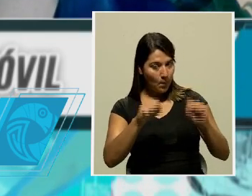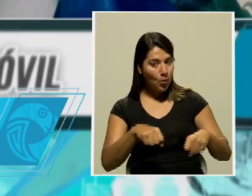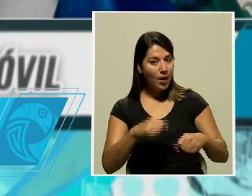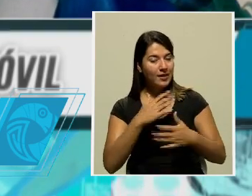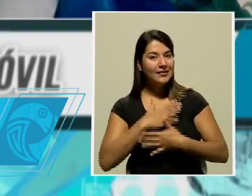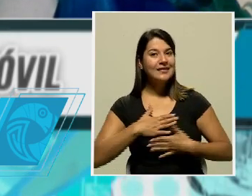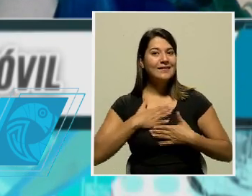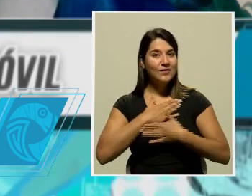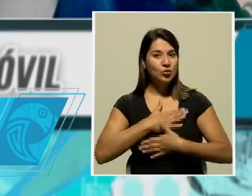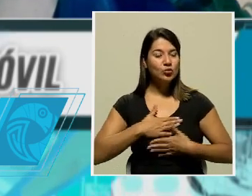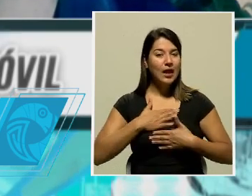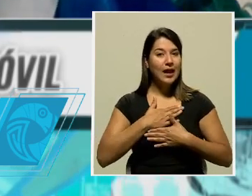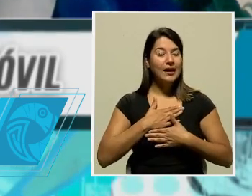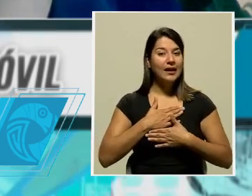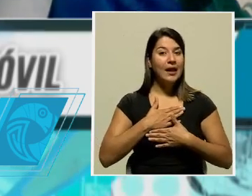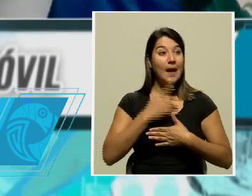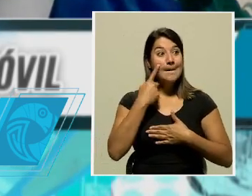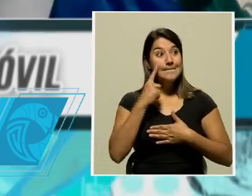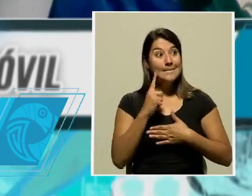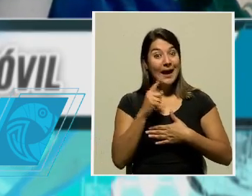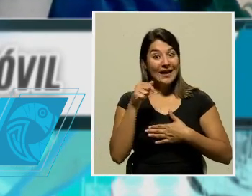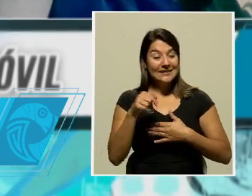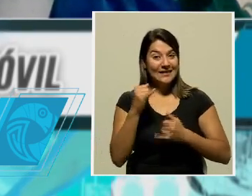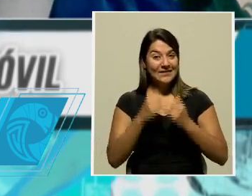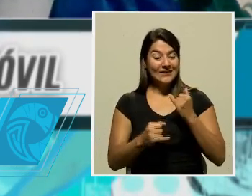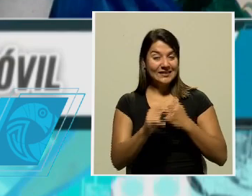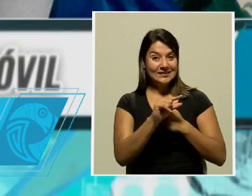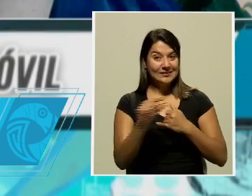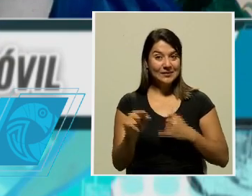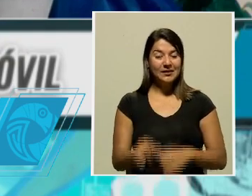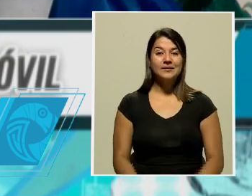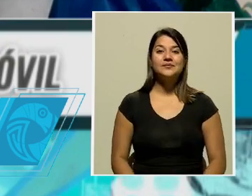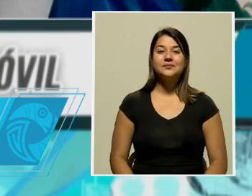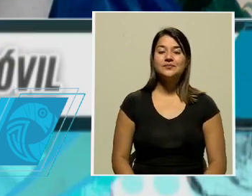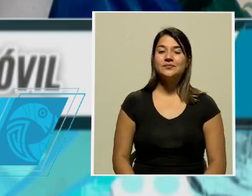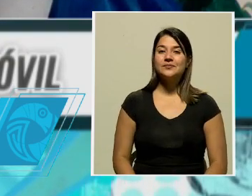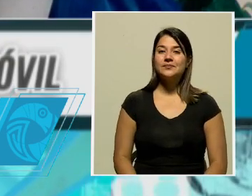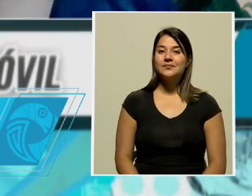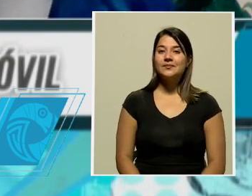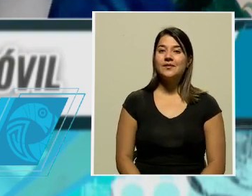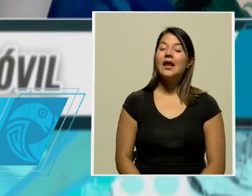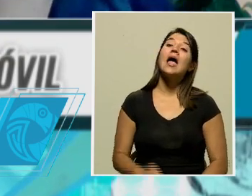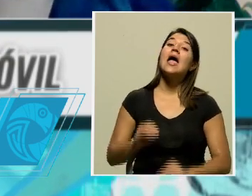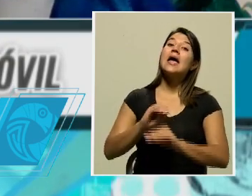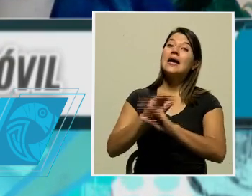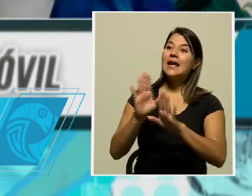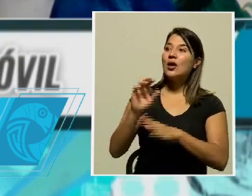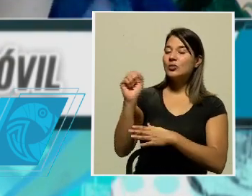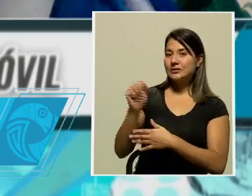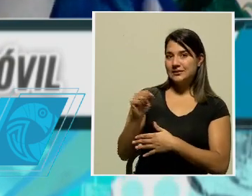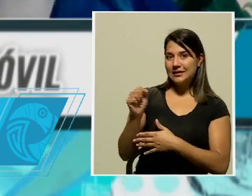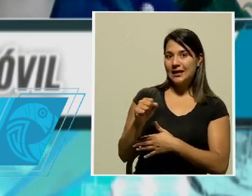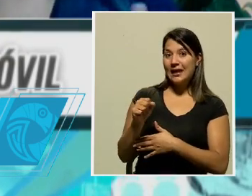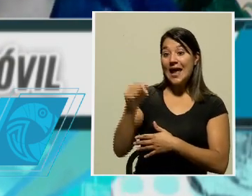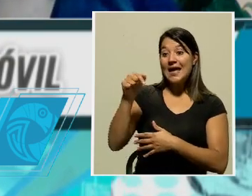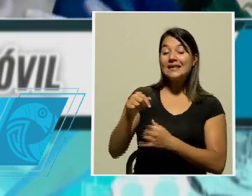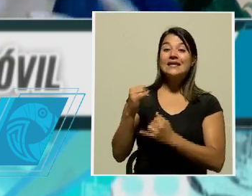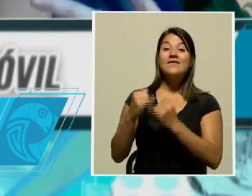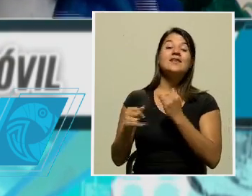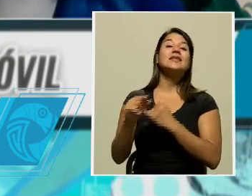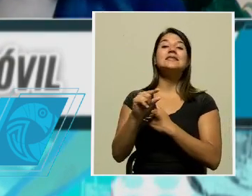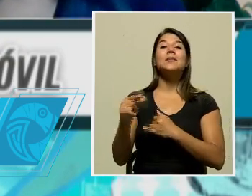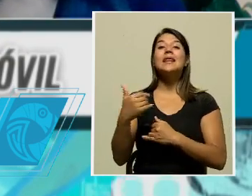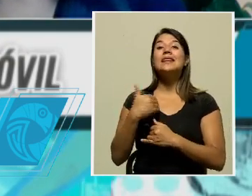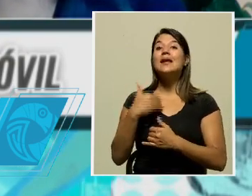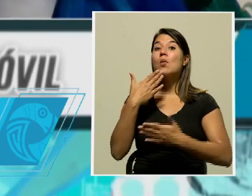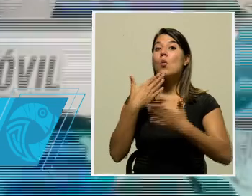disfrutando para disfrutar este último fin de semana de vacaciones. Claro, totalmente. Bueno, este fin de semana tenemos